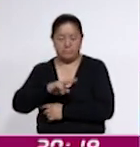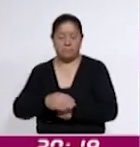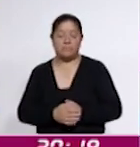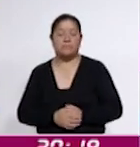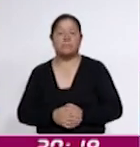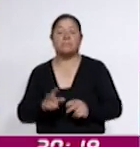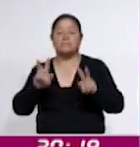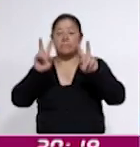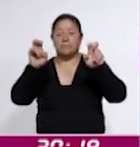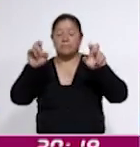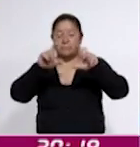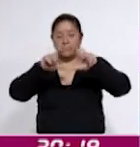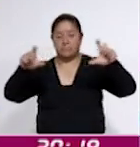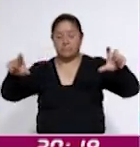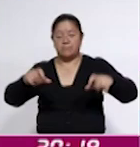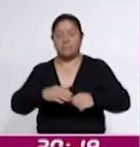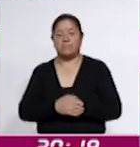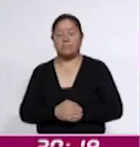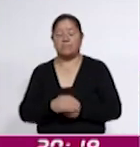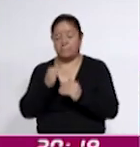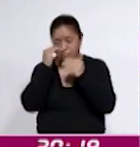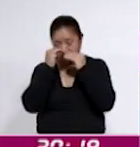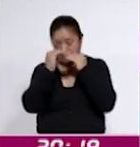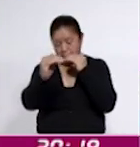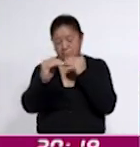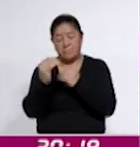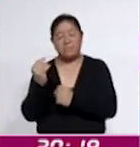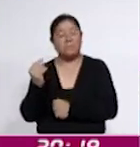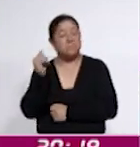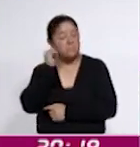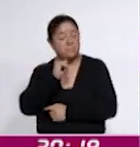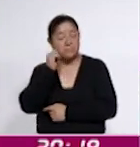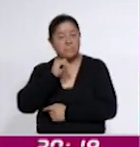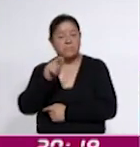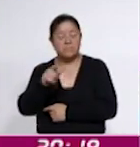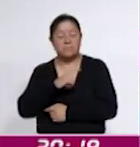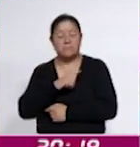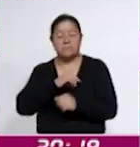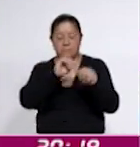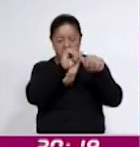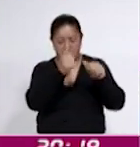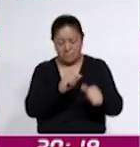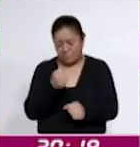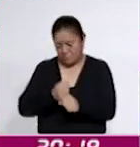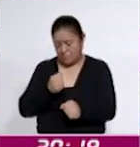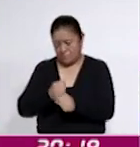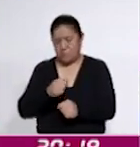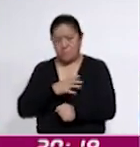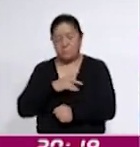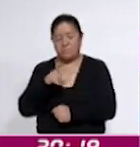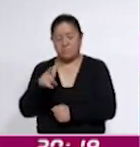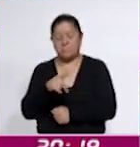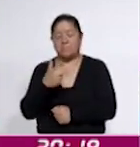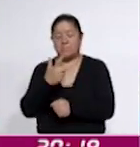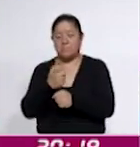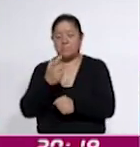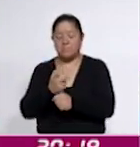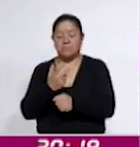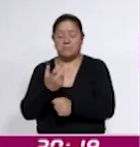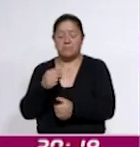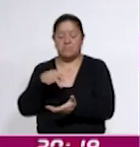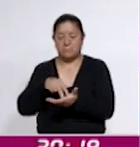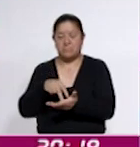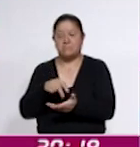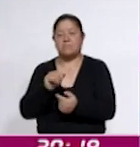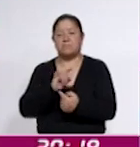Horizontes Infinitos, el arte y su práctica, se llevará a cabo el octavo Coloquio Internacional de Artes Visuales, del 13